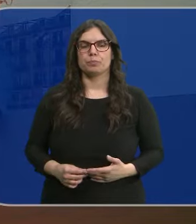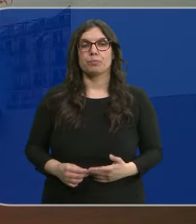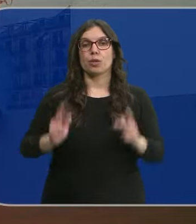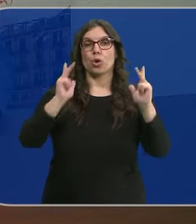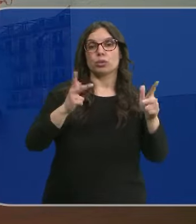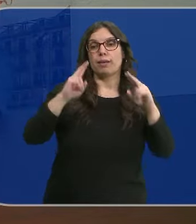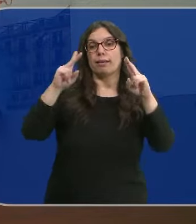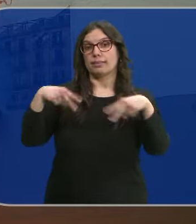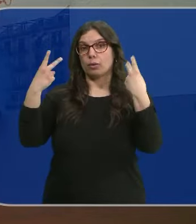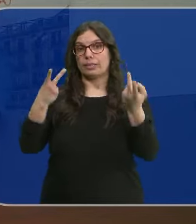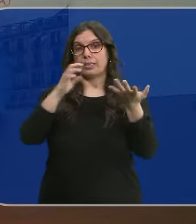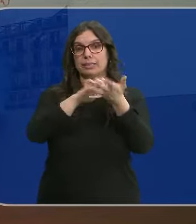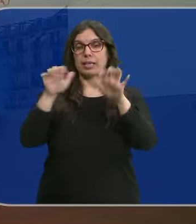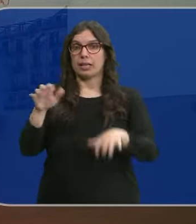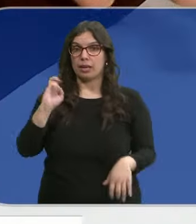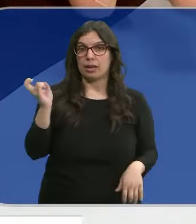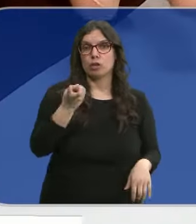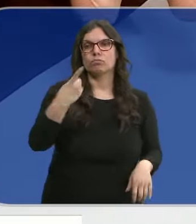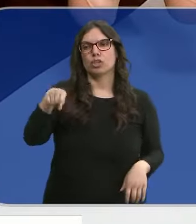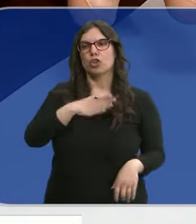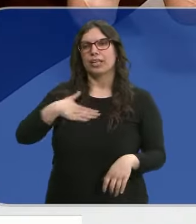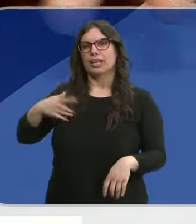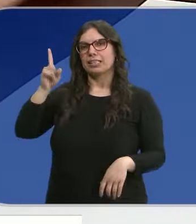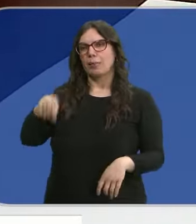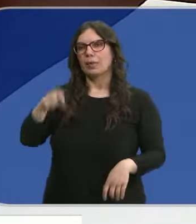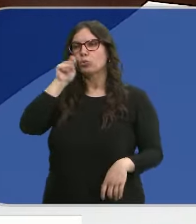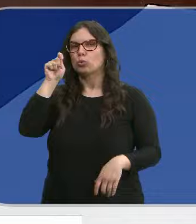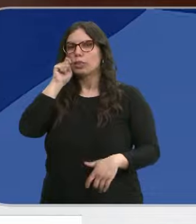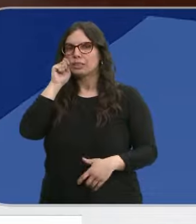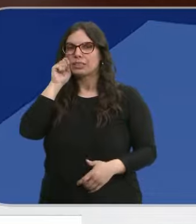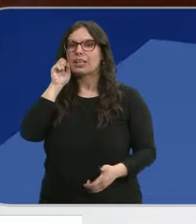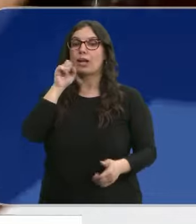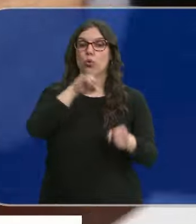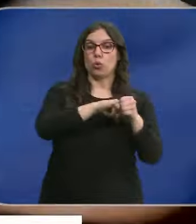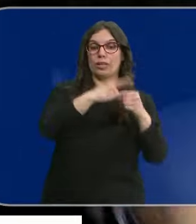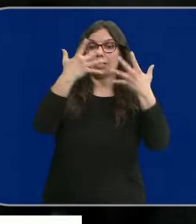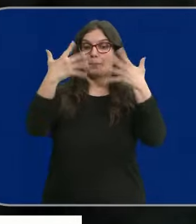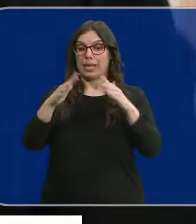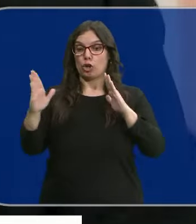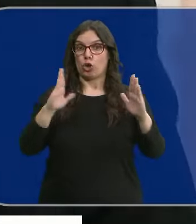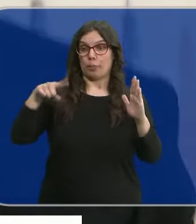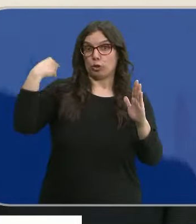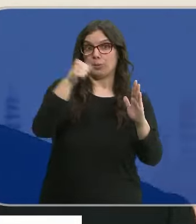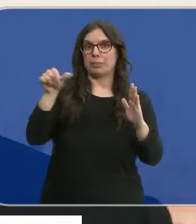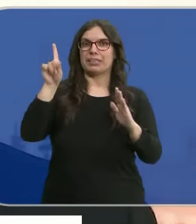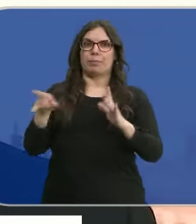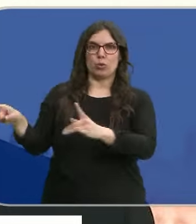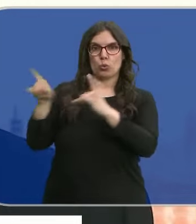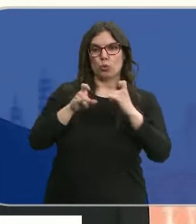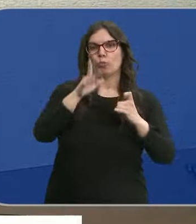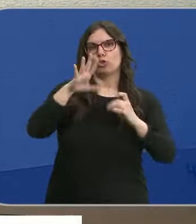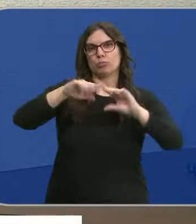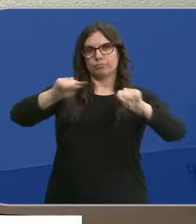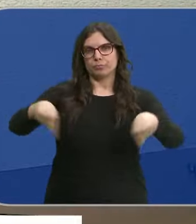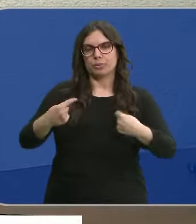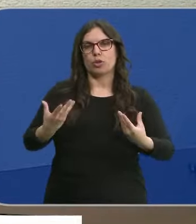Hoteles y restaurantes de Castilla y León quieren también que los turistas apuesten por la comunidad de lunes a miércoles santo. Hoy han firmado un convenio en este sentido. sido